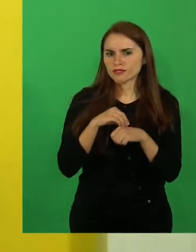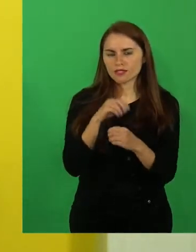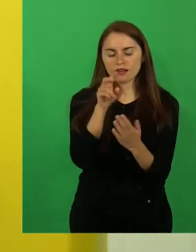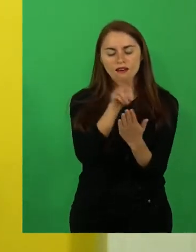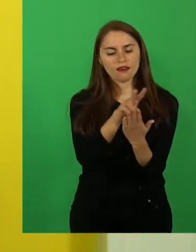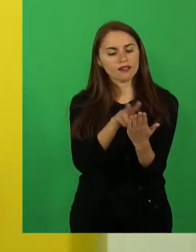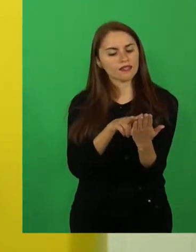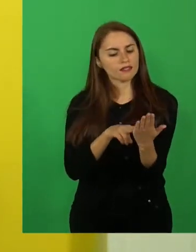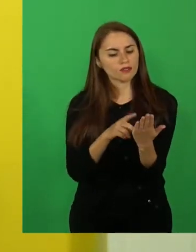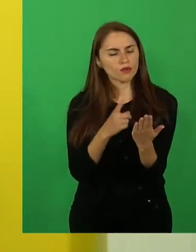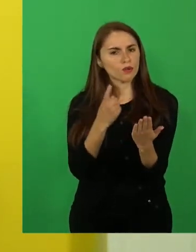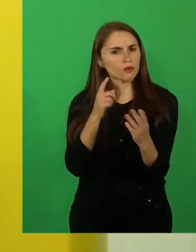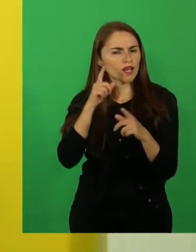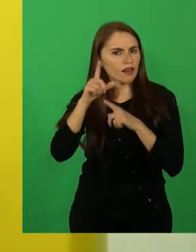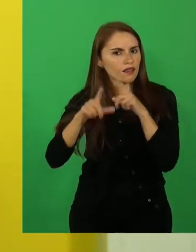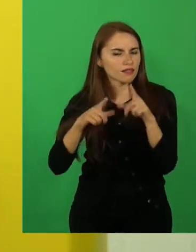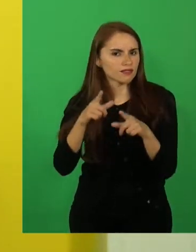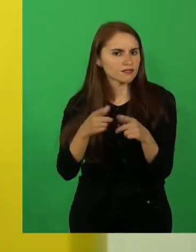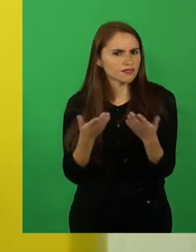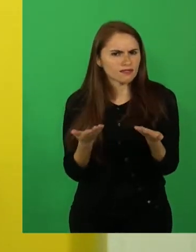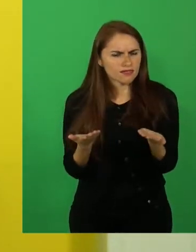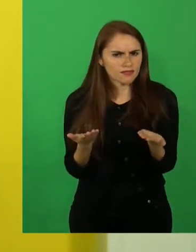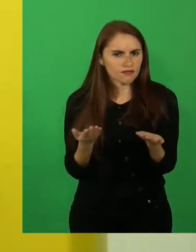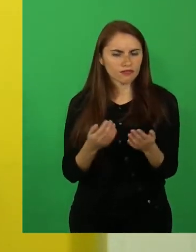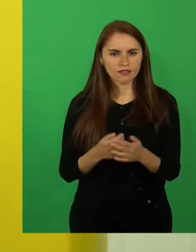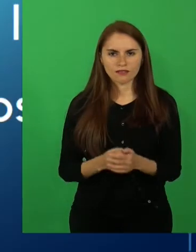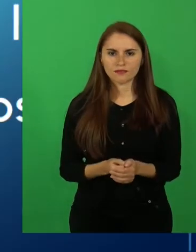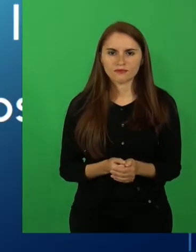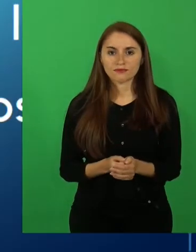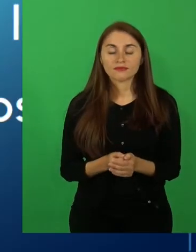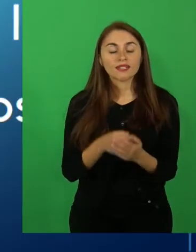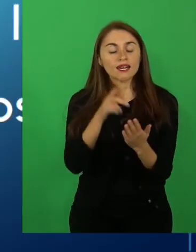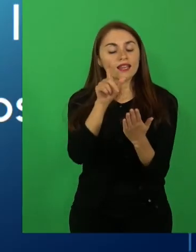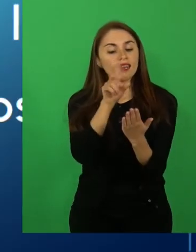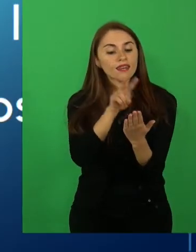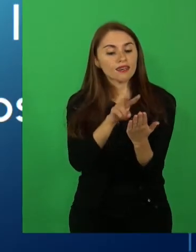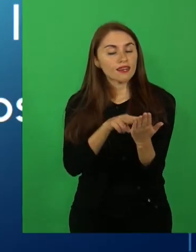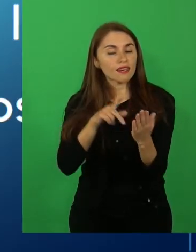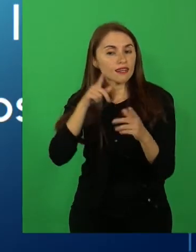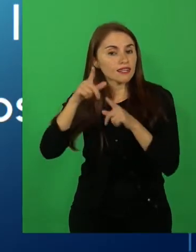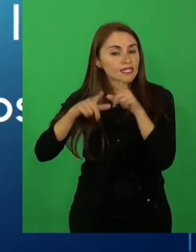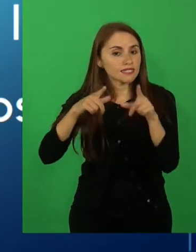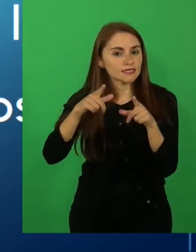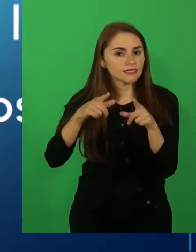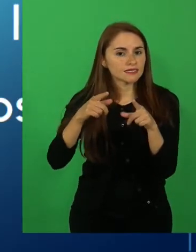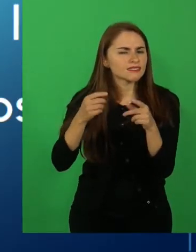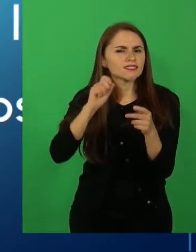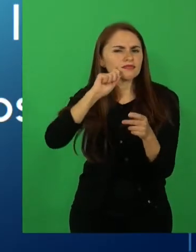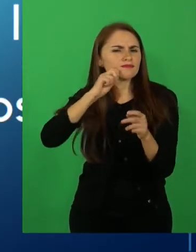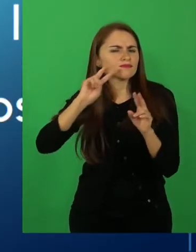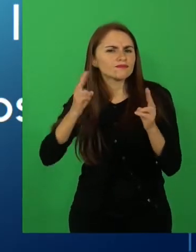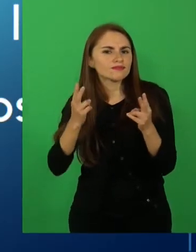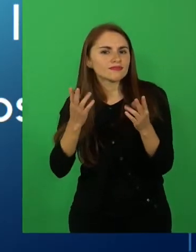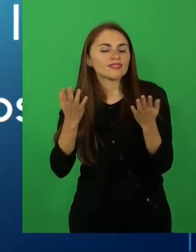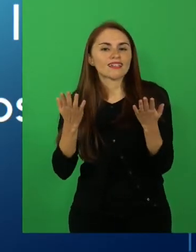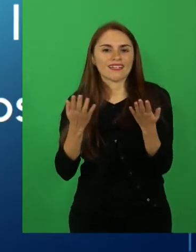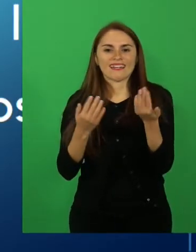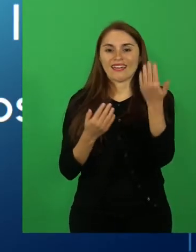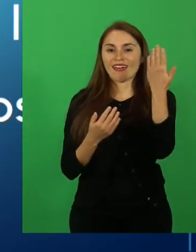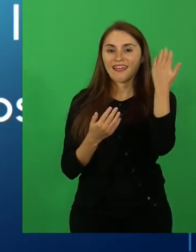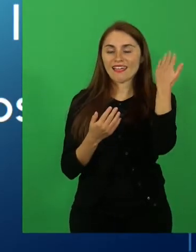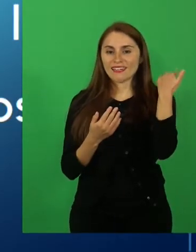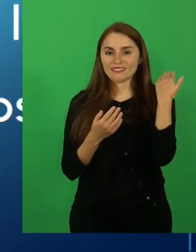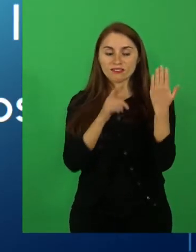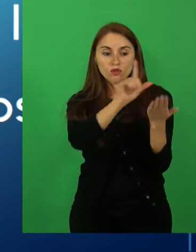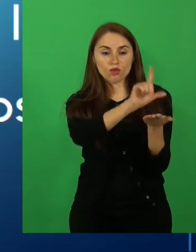una leyenda? La leyenda se refiere a sucesos particulares de